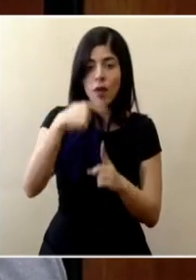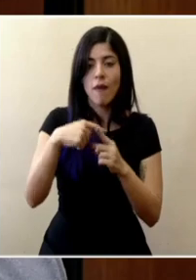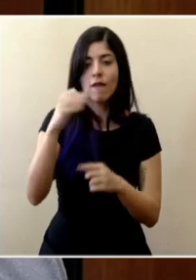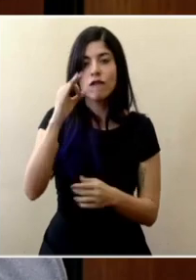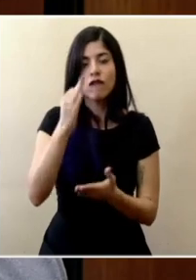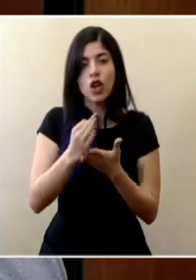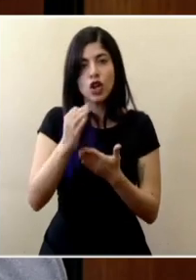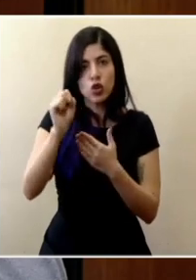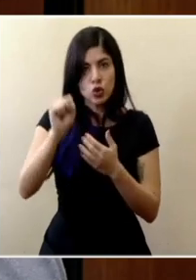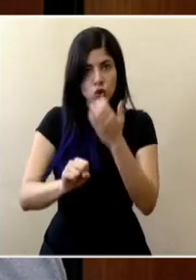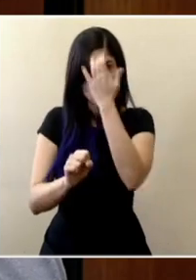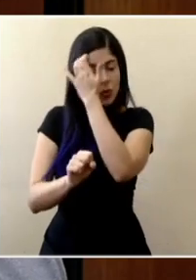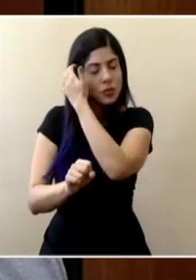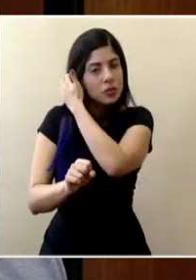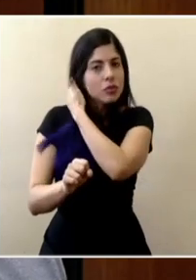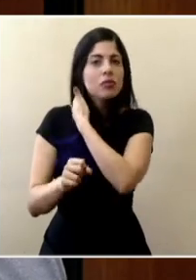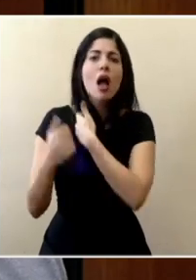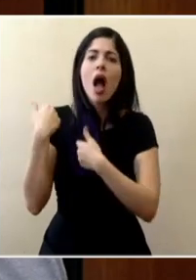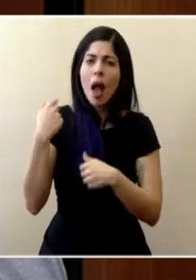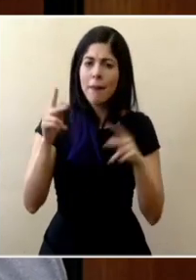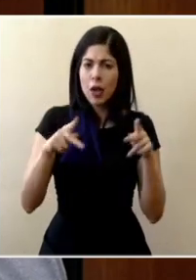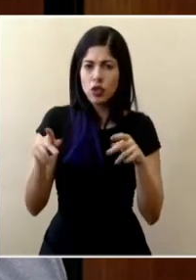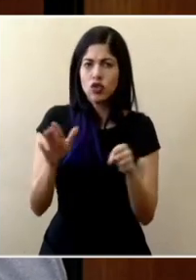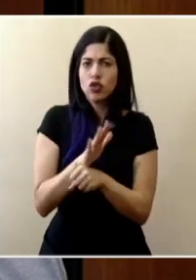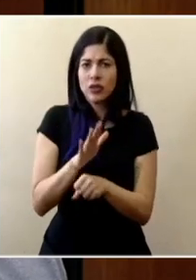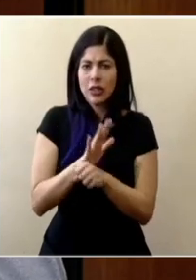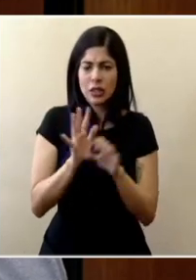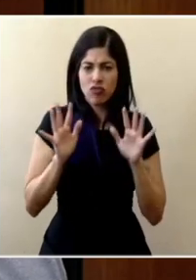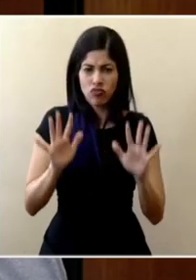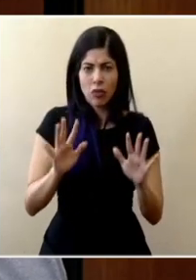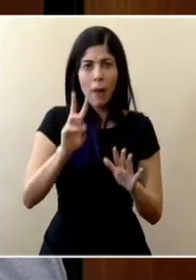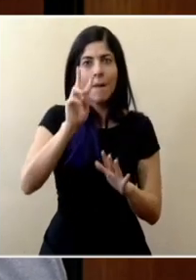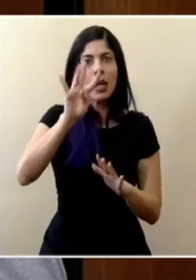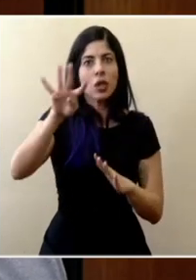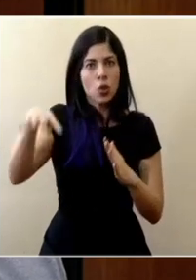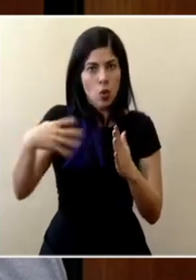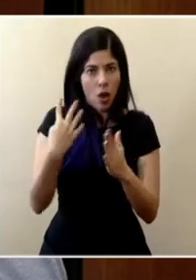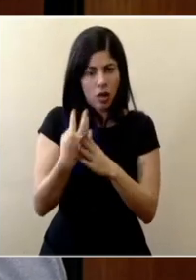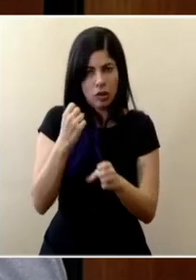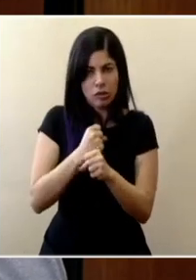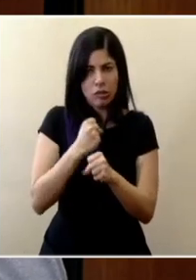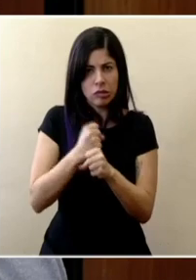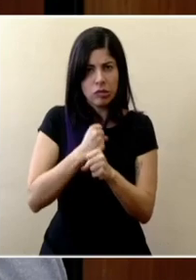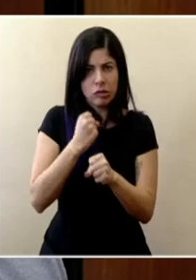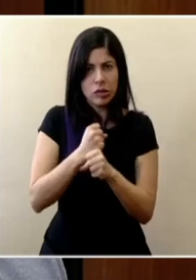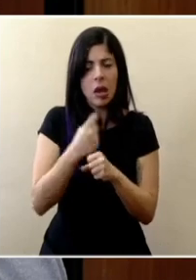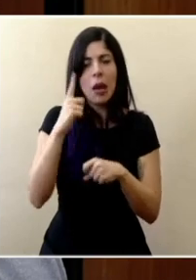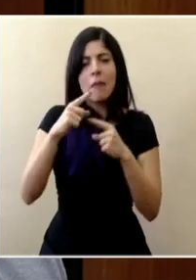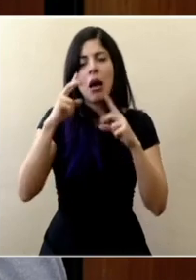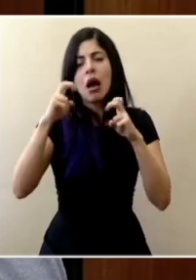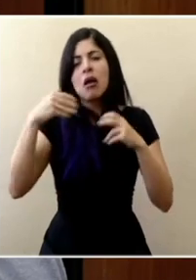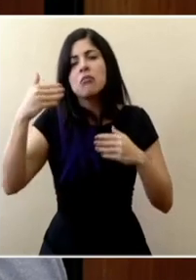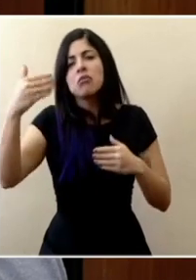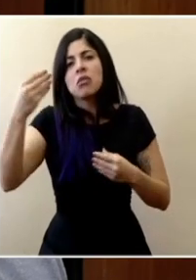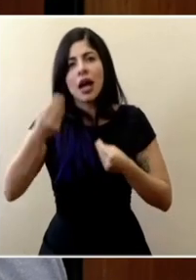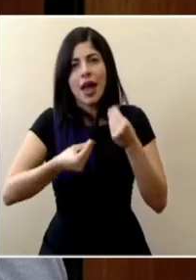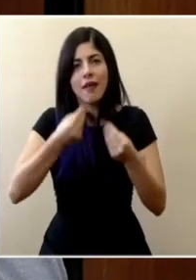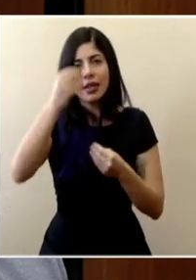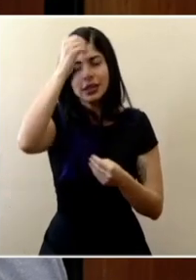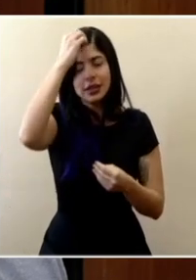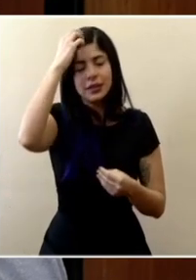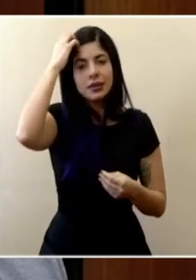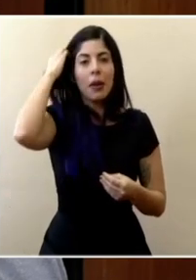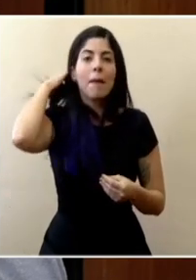frontera sur con el personal suficiente para cubrir 24 horas y pues se valorarán escenarios posteriores pero una cuestión